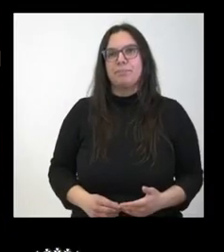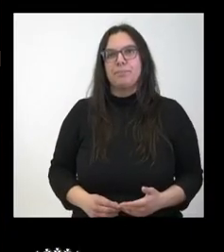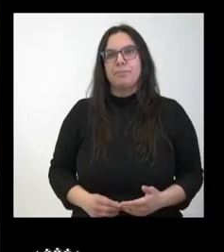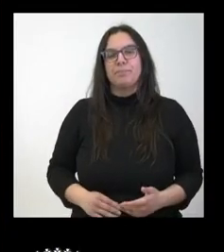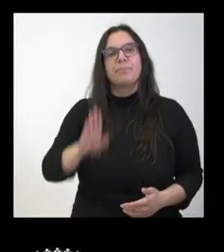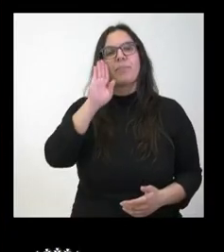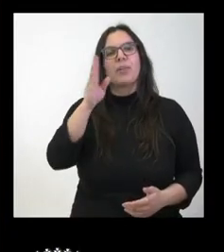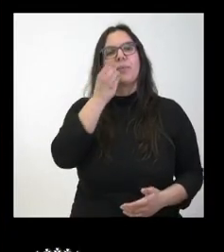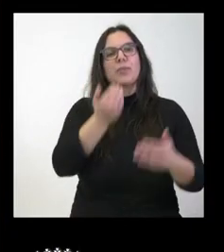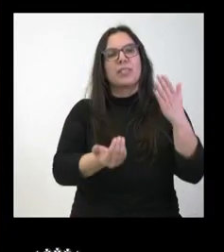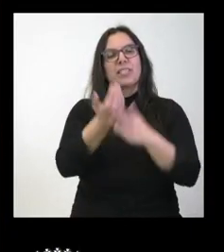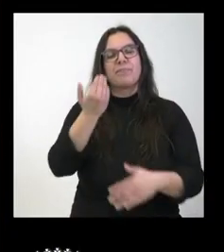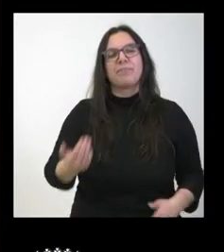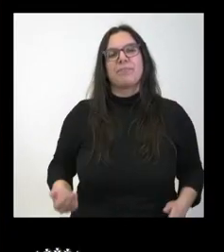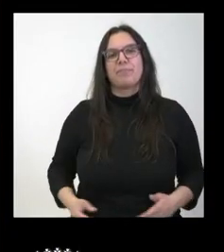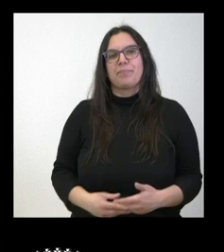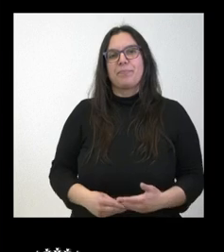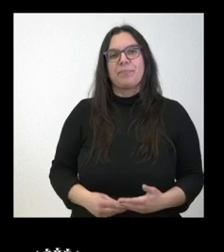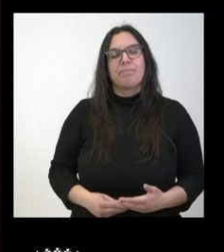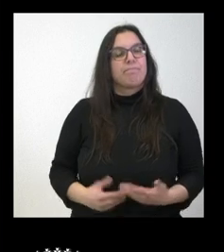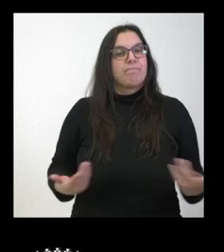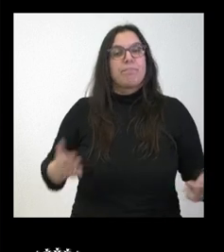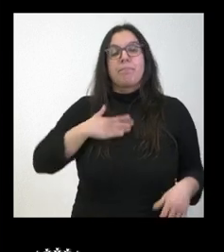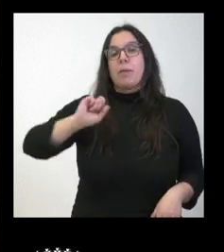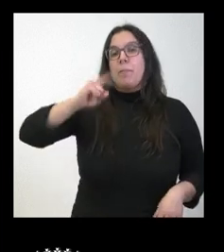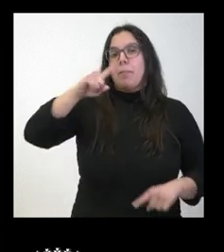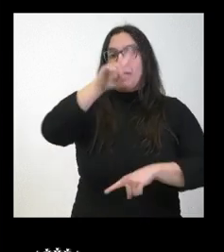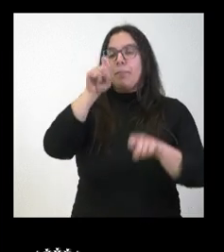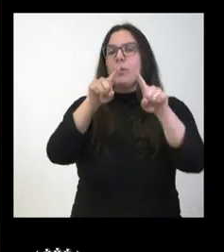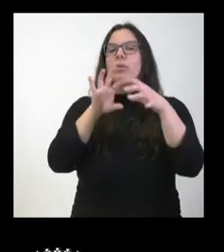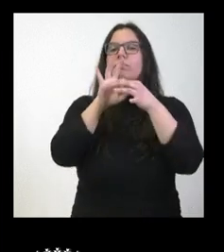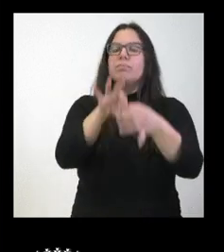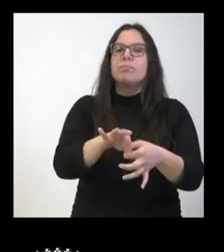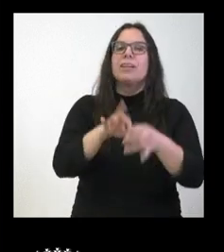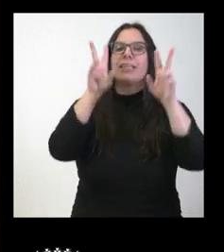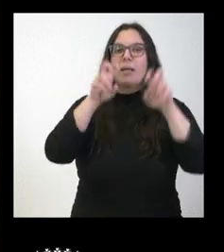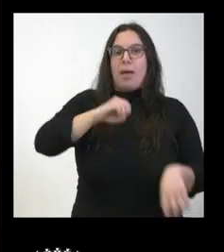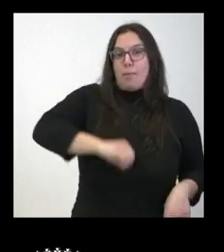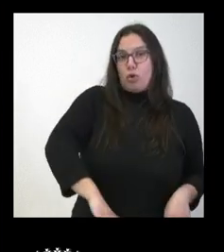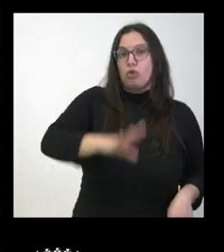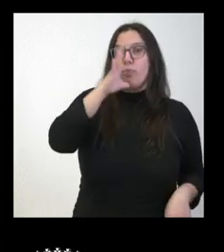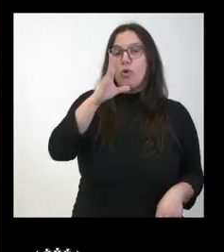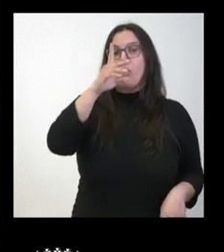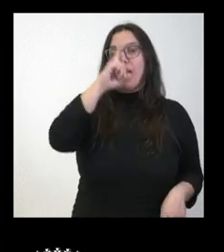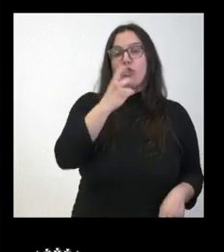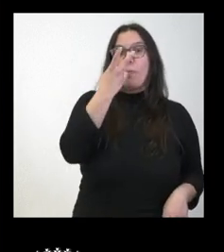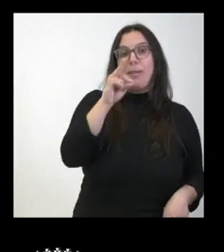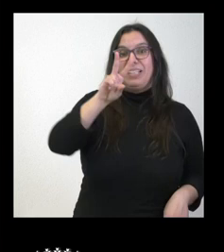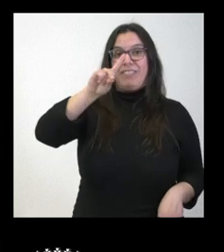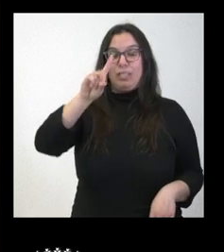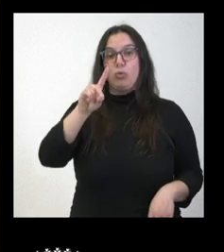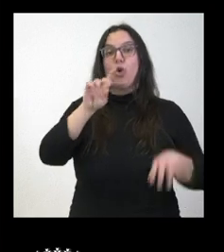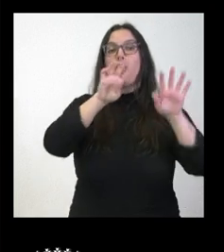Hola, hola, buenos días. Nada, mi primera pregunta es en relación al tema del aborto, porque en 2021 el 97%